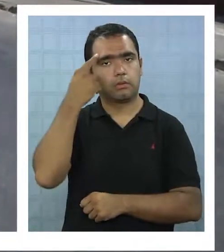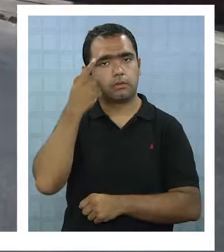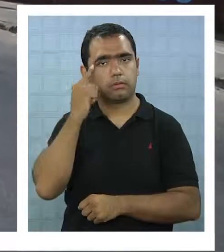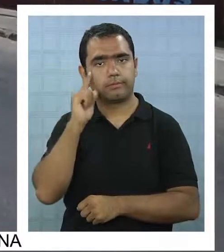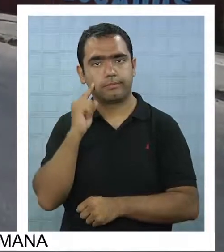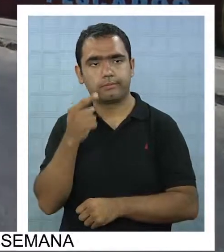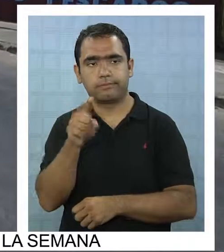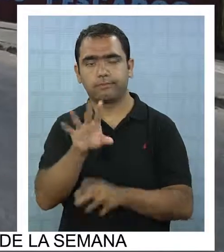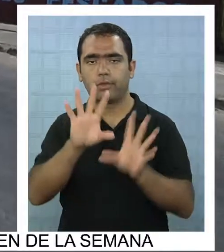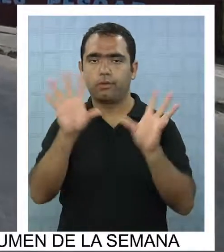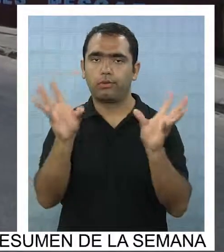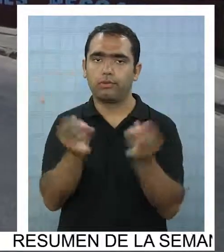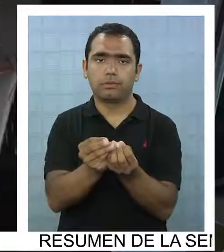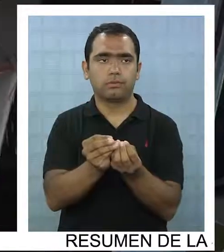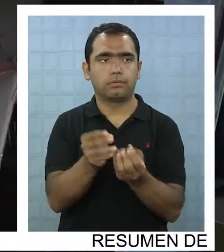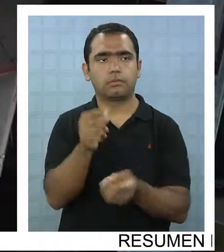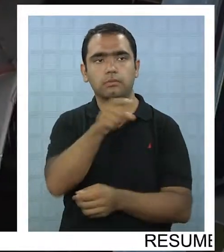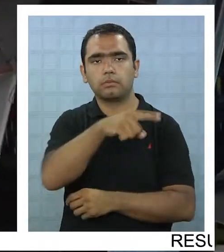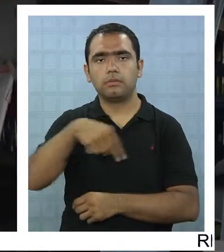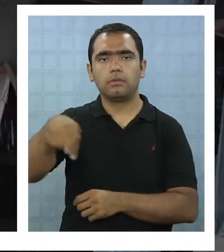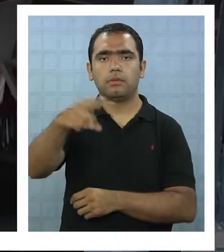aún se desconoce su causa.